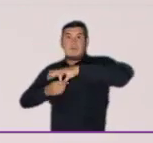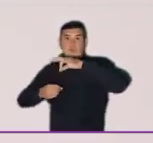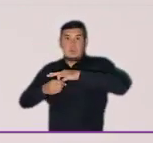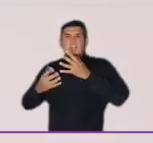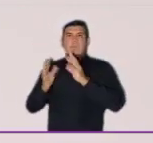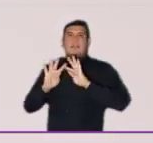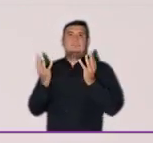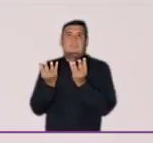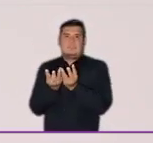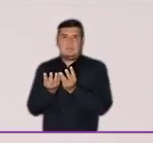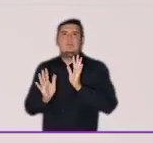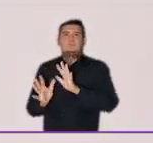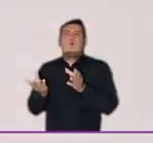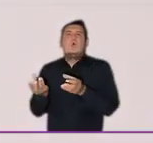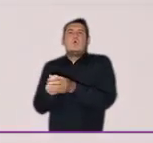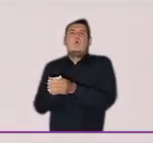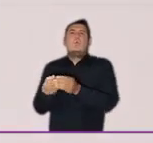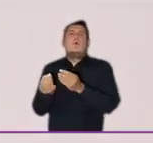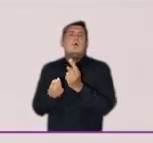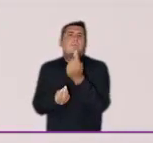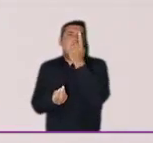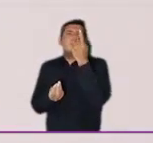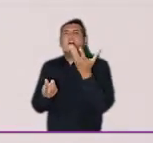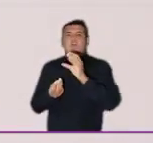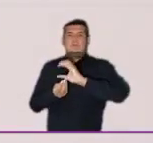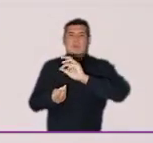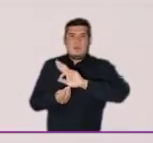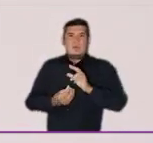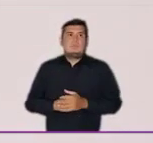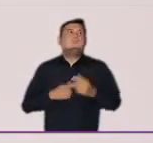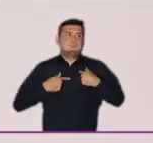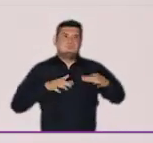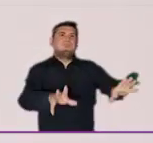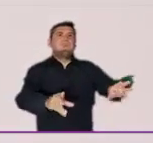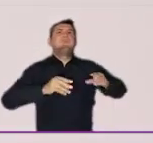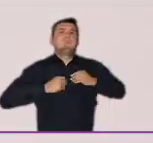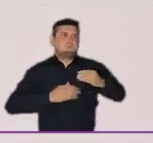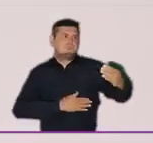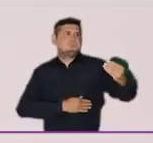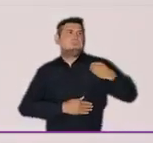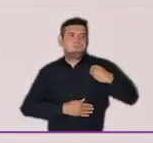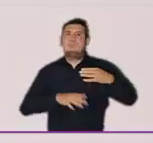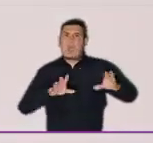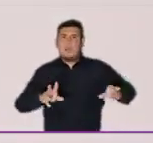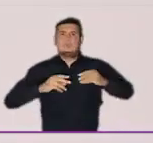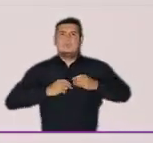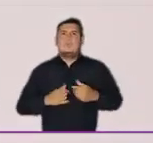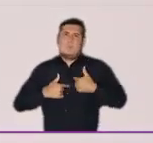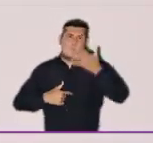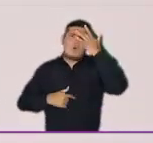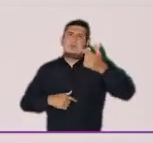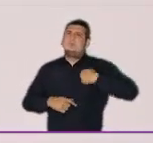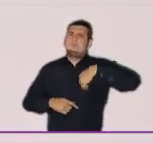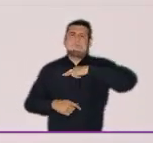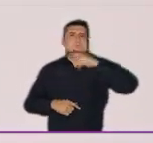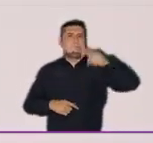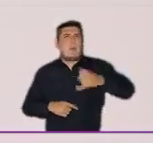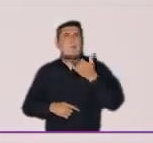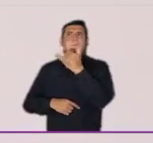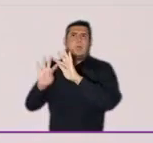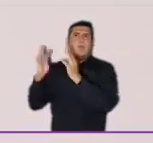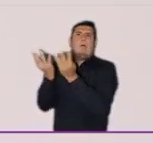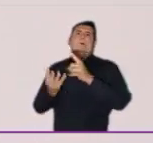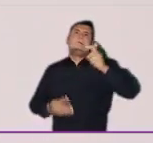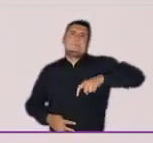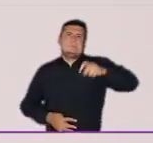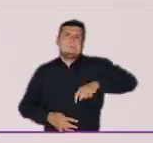por el partido Cambio Radical. Agradezco y acepto la invitación, este es un momento en el que requerimos experiencia para recuperar el